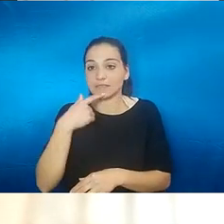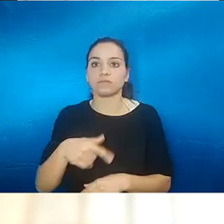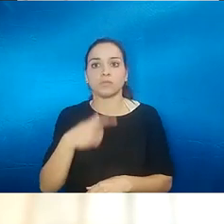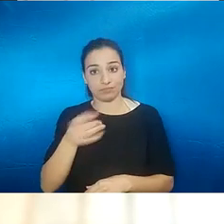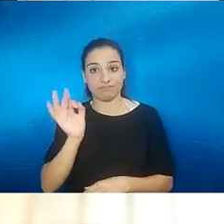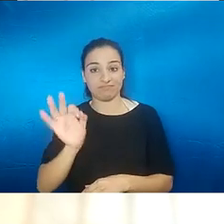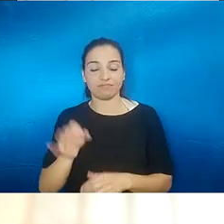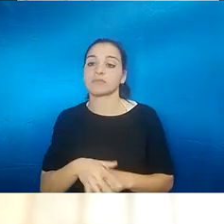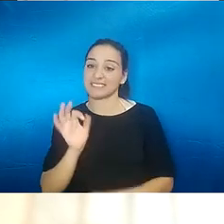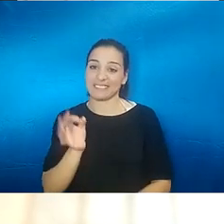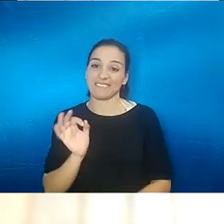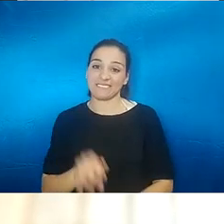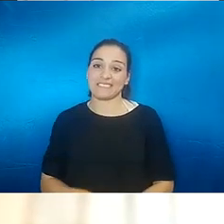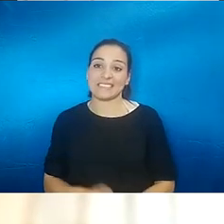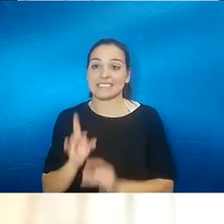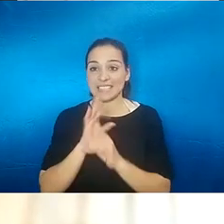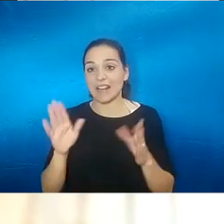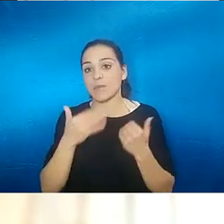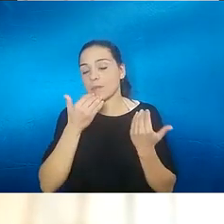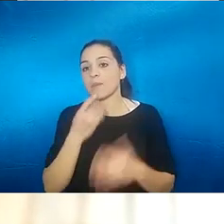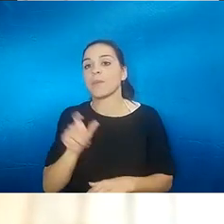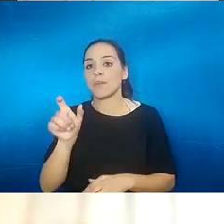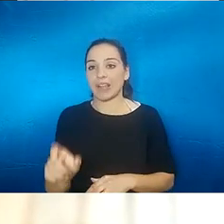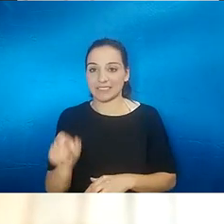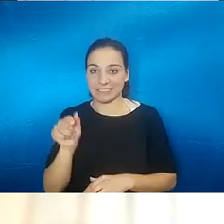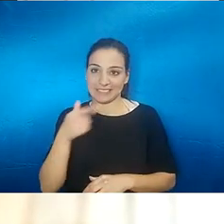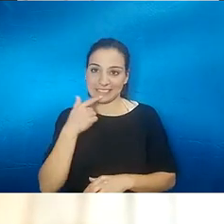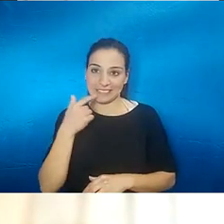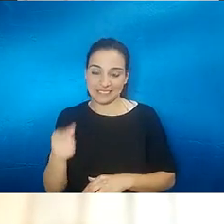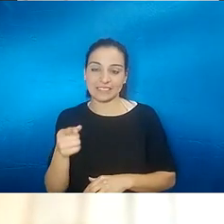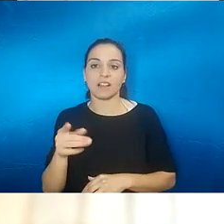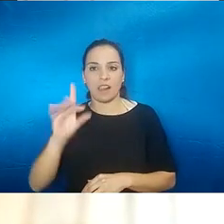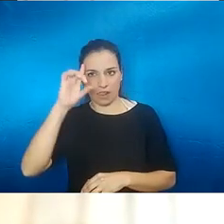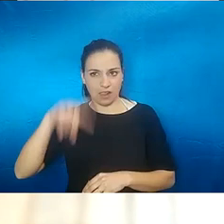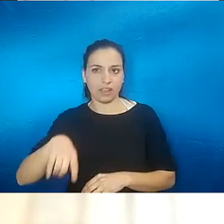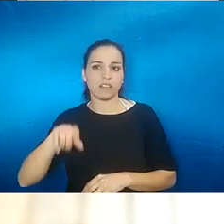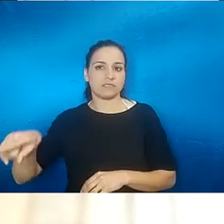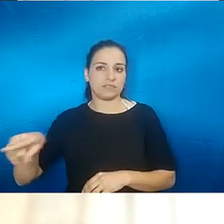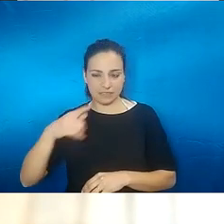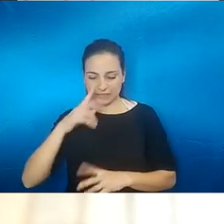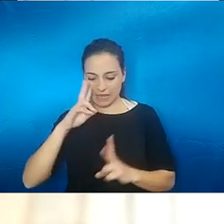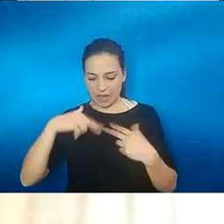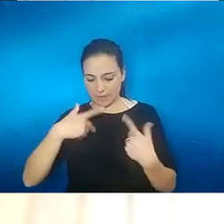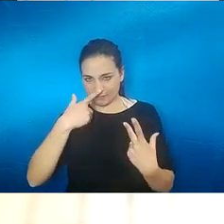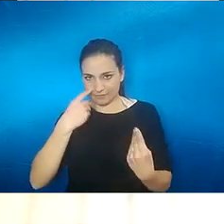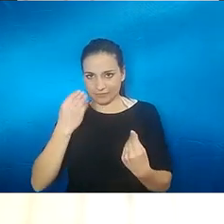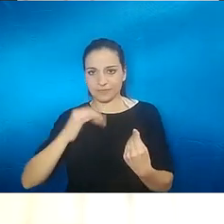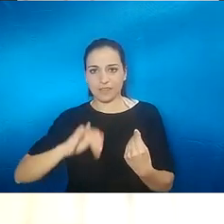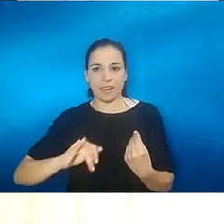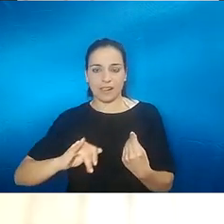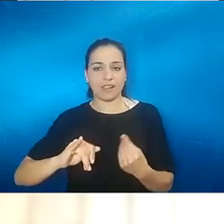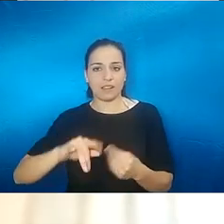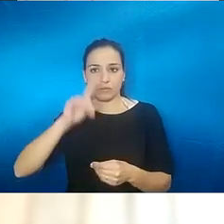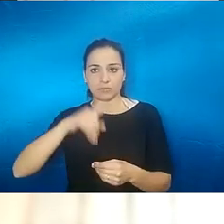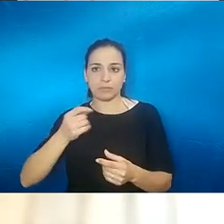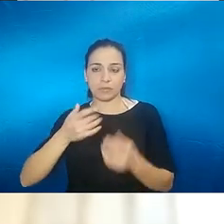creo que no es lo mismo decirle eso a alguien que sabes que él mismo se está oliendo y que en cierta manera le da